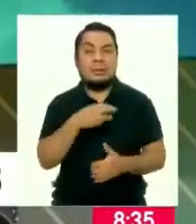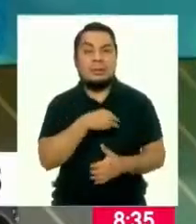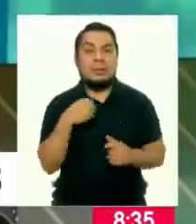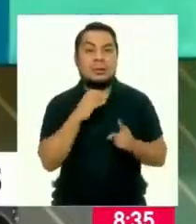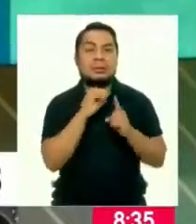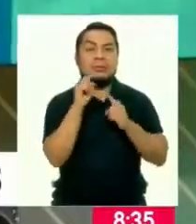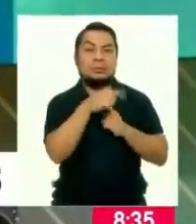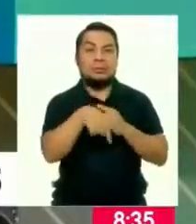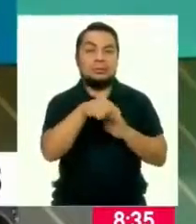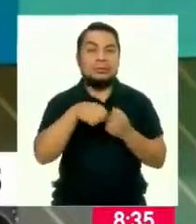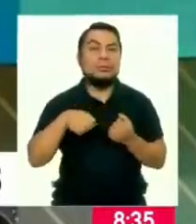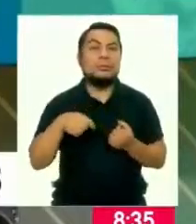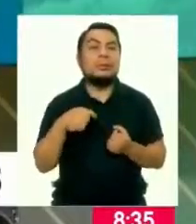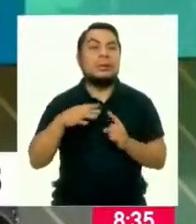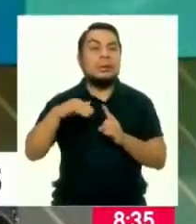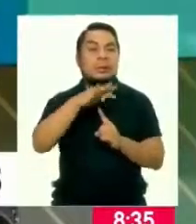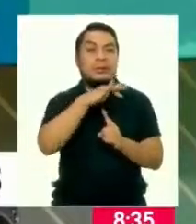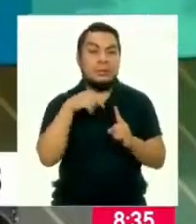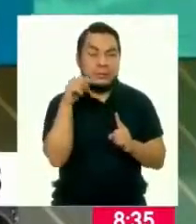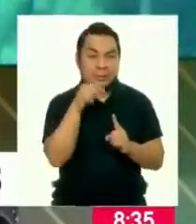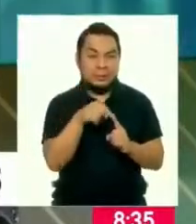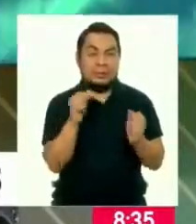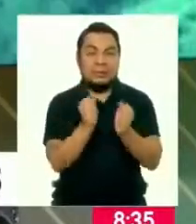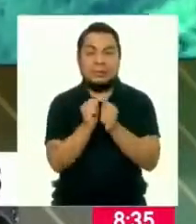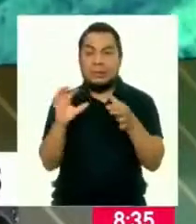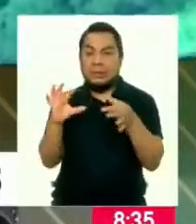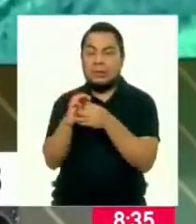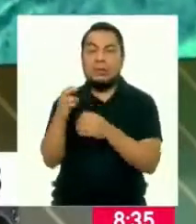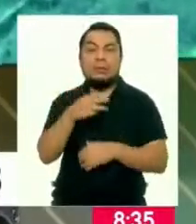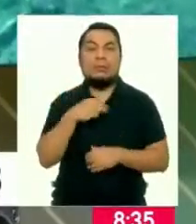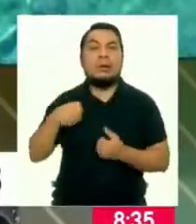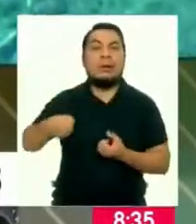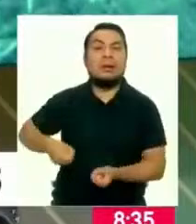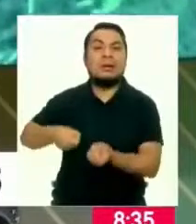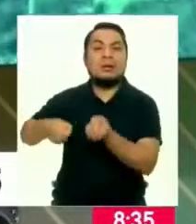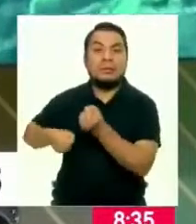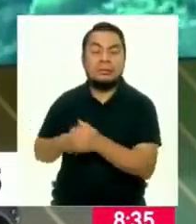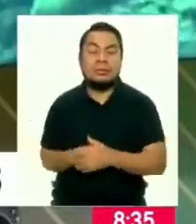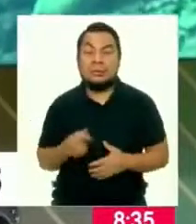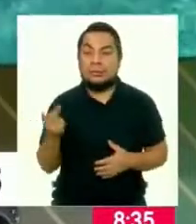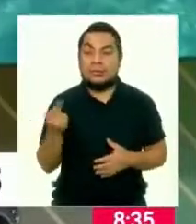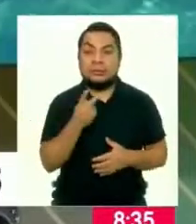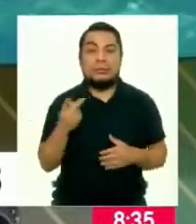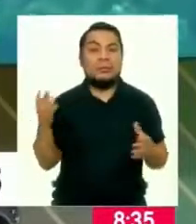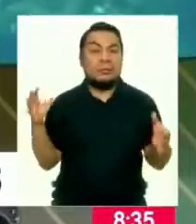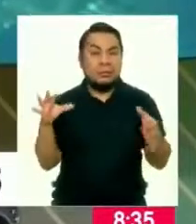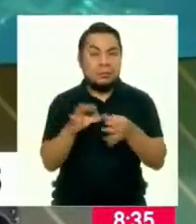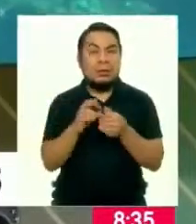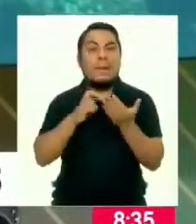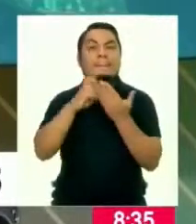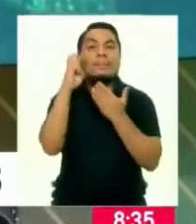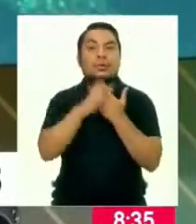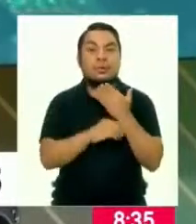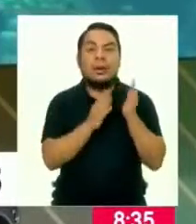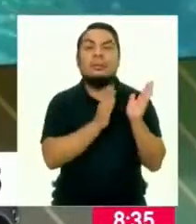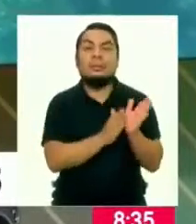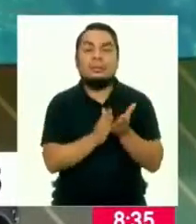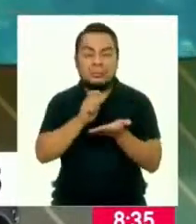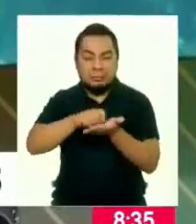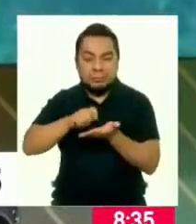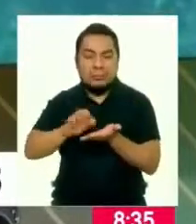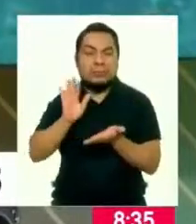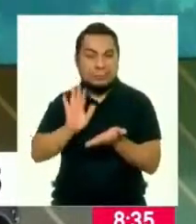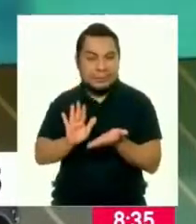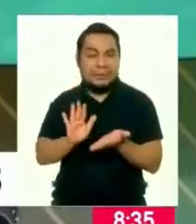Ambiente, en colaboración con el Ministerio del Agricultura, estamos finalizando esta etapa del proyecto, pero sí tenemos una